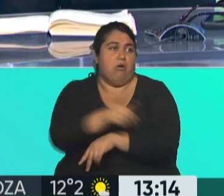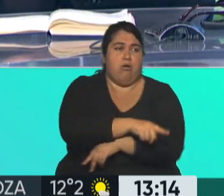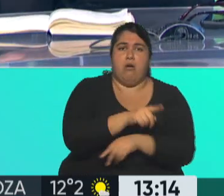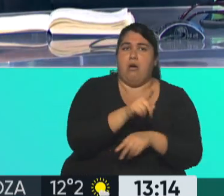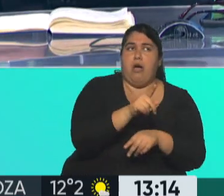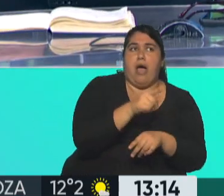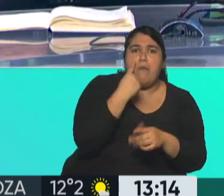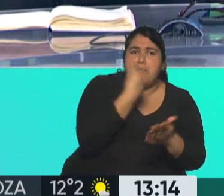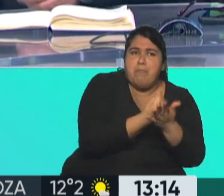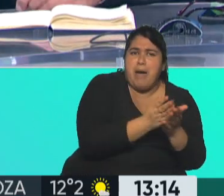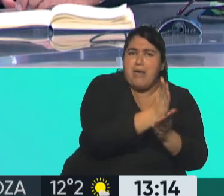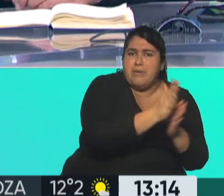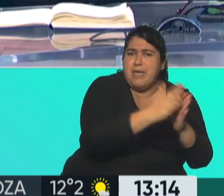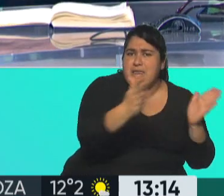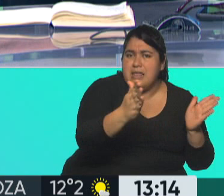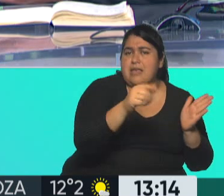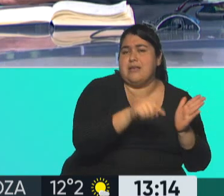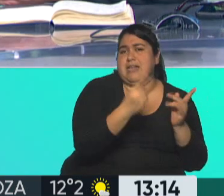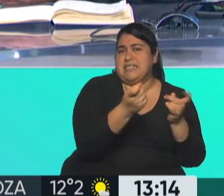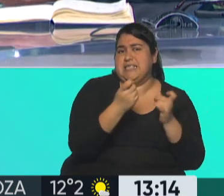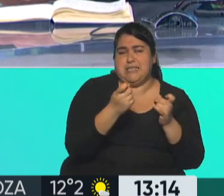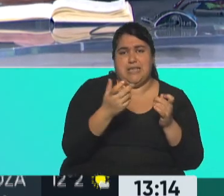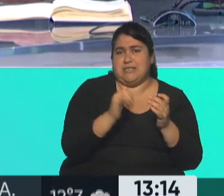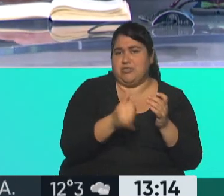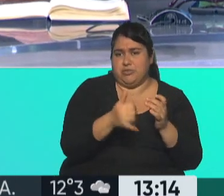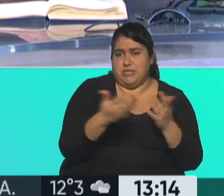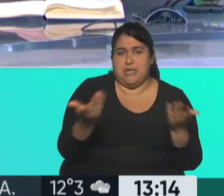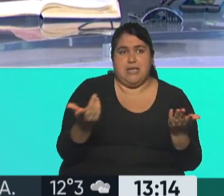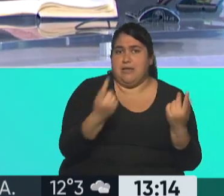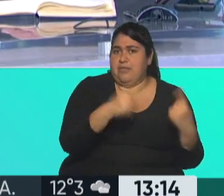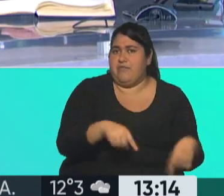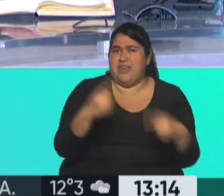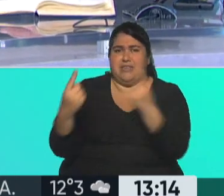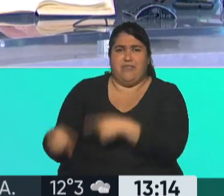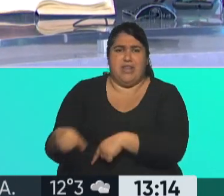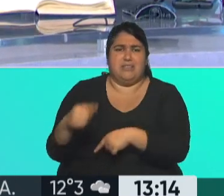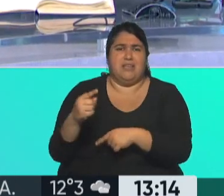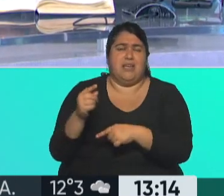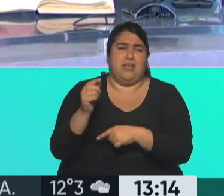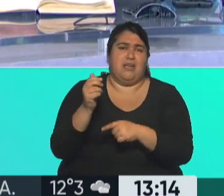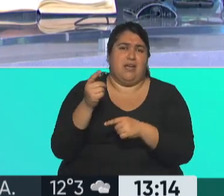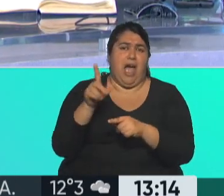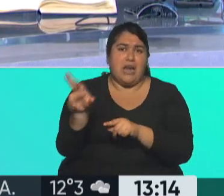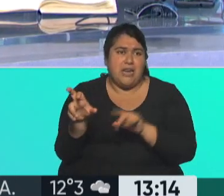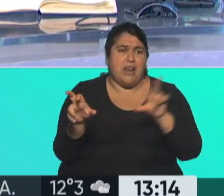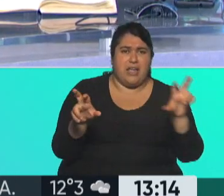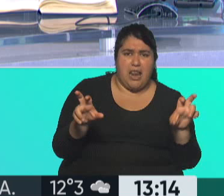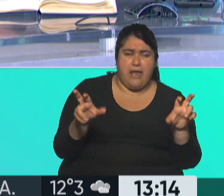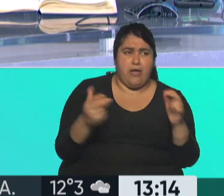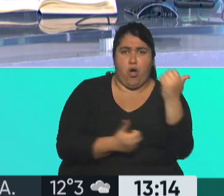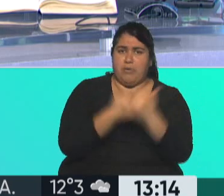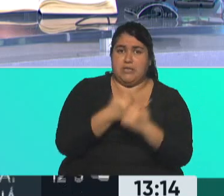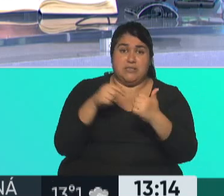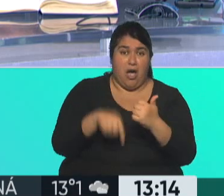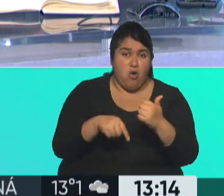muy diferente a la de un usuario o de un inquilino argentino. familia. Mayor es la diferencia